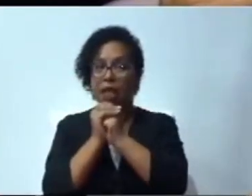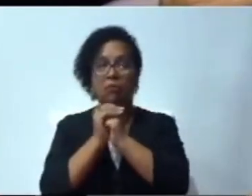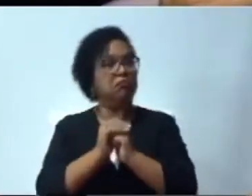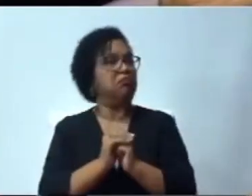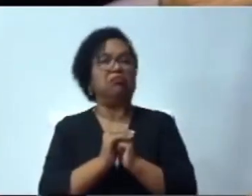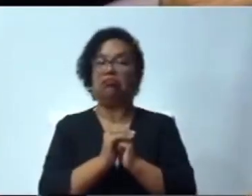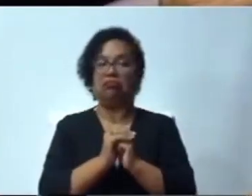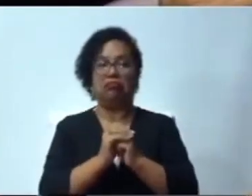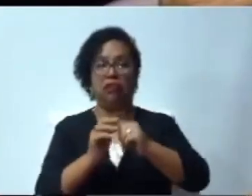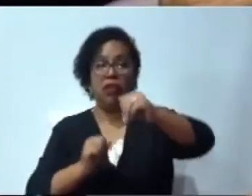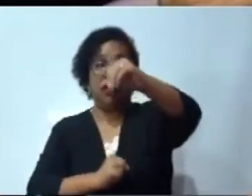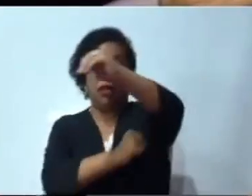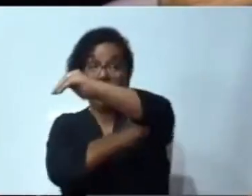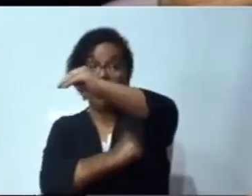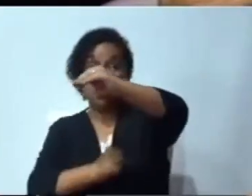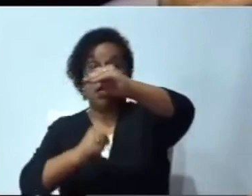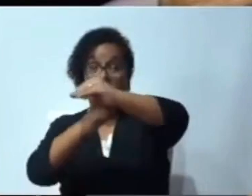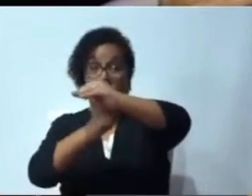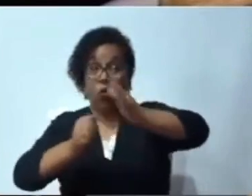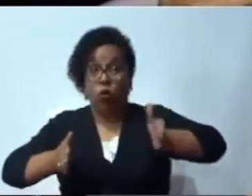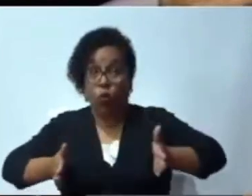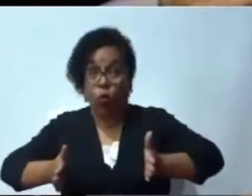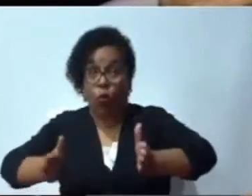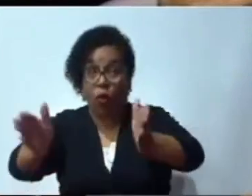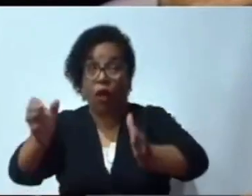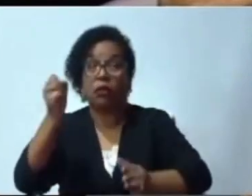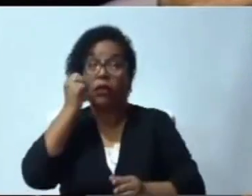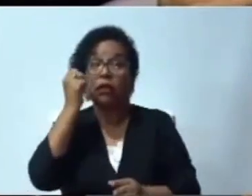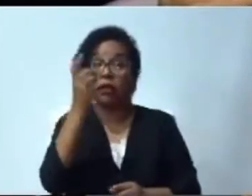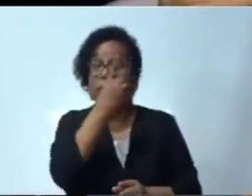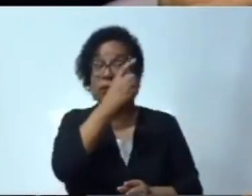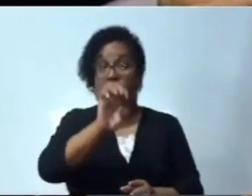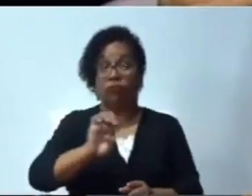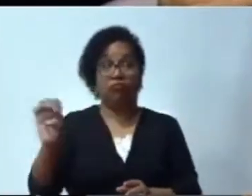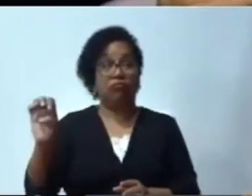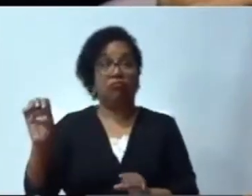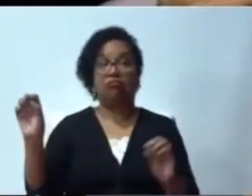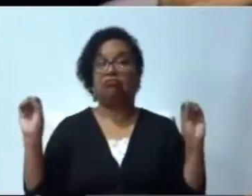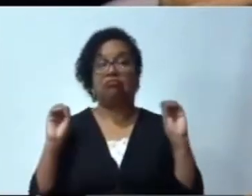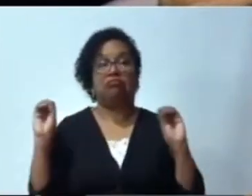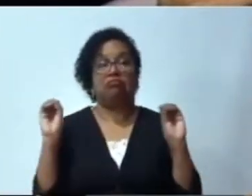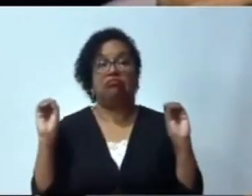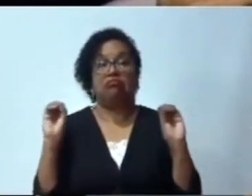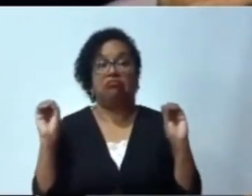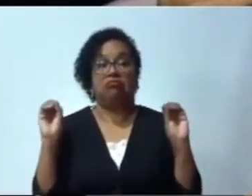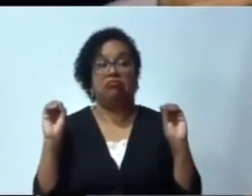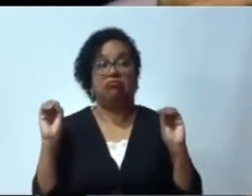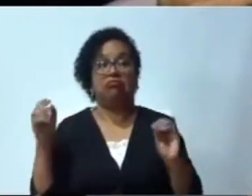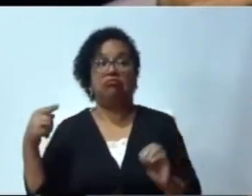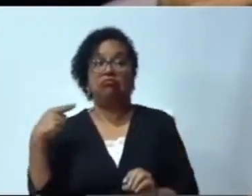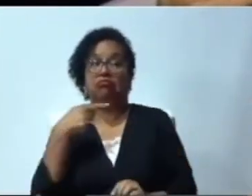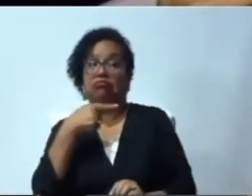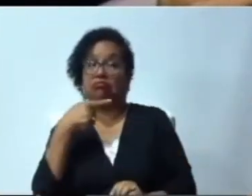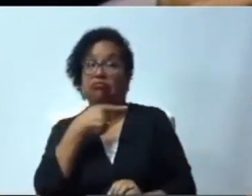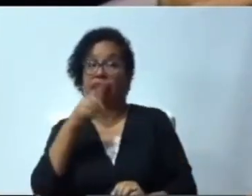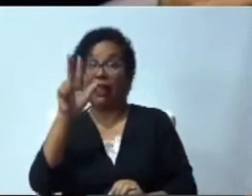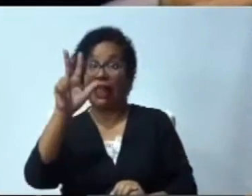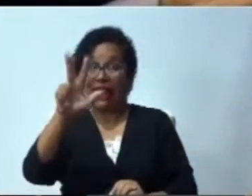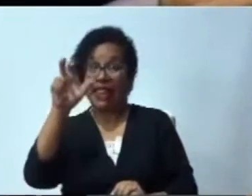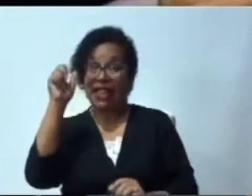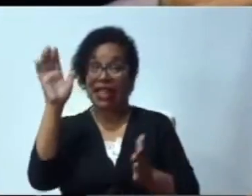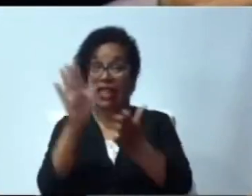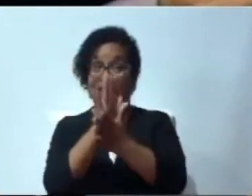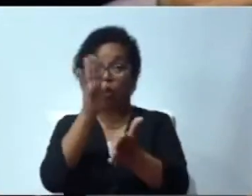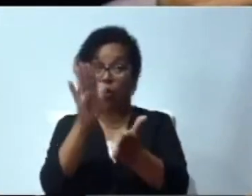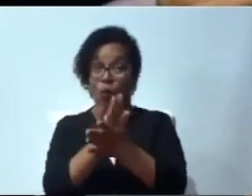Brotante de Santo Domingo Oeste, no ha cumplido con la circunstancia de los Acarrizos, no ha cumplido con la terminación de 300 escuelas que la